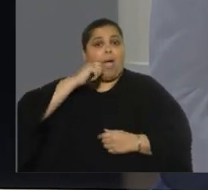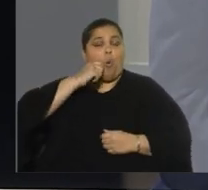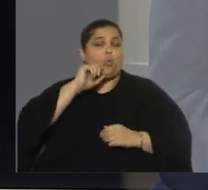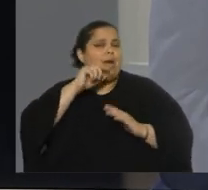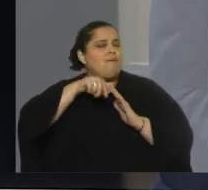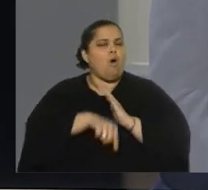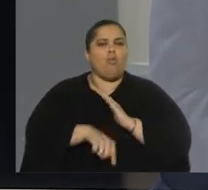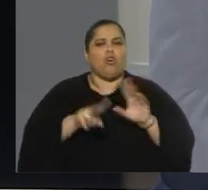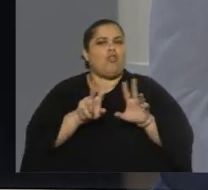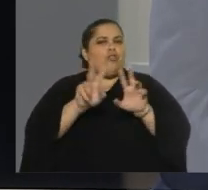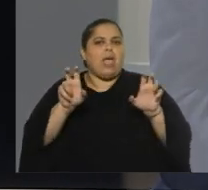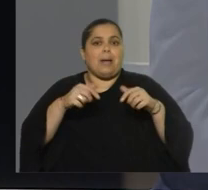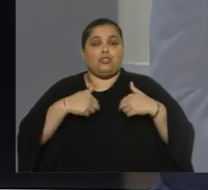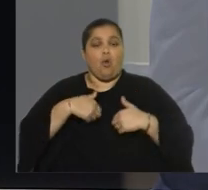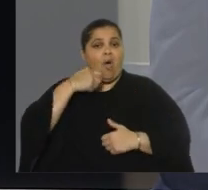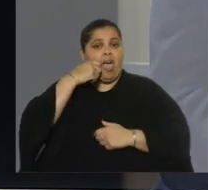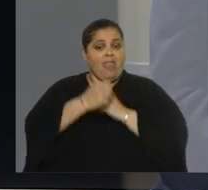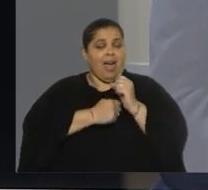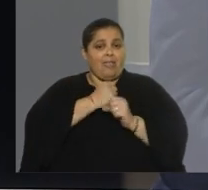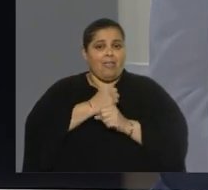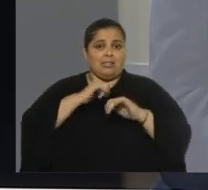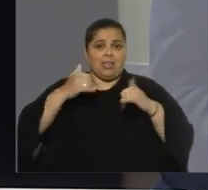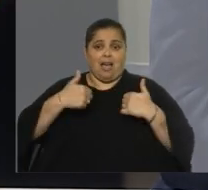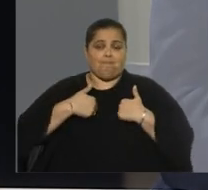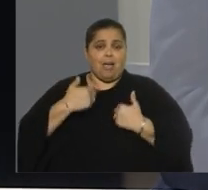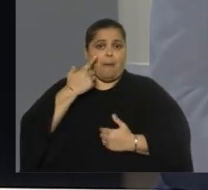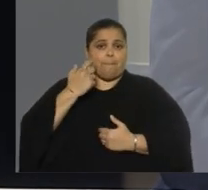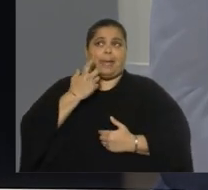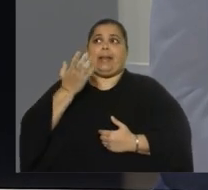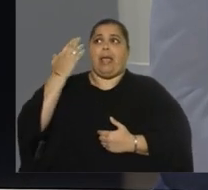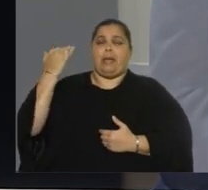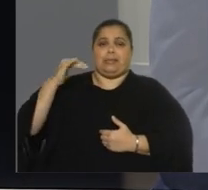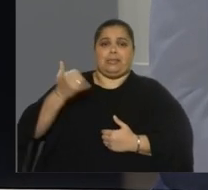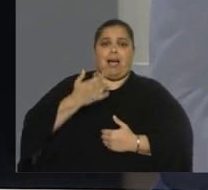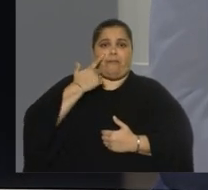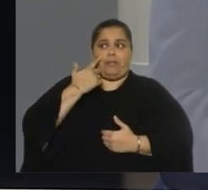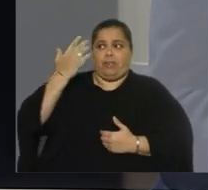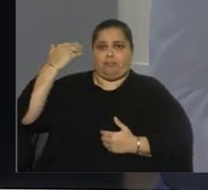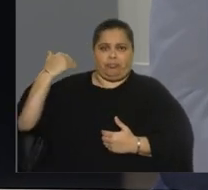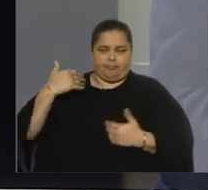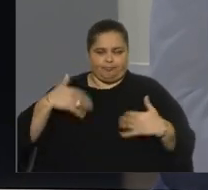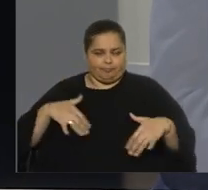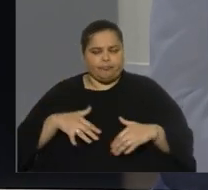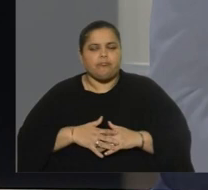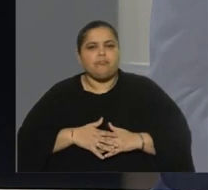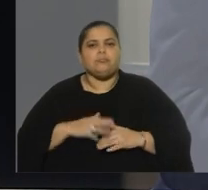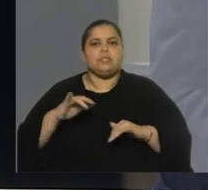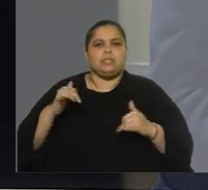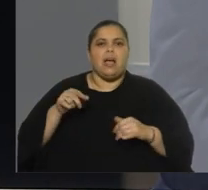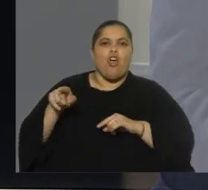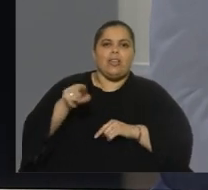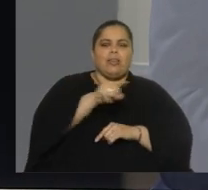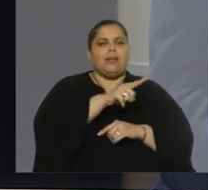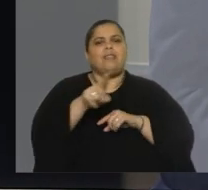de los temas, yo tengo una edad que me ha permitido vivir, bueno, parte de lo que tú has dicho, con dirigentes de